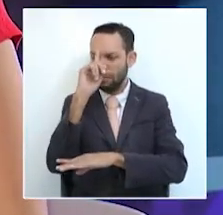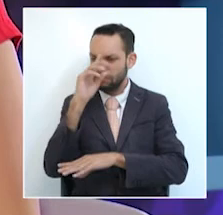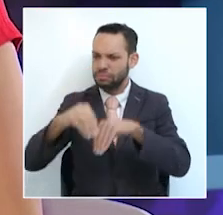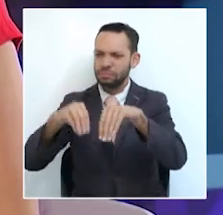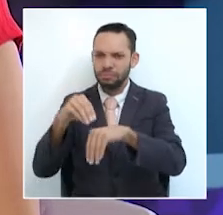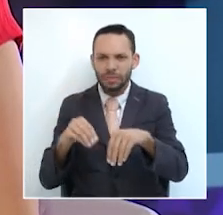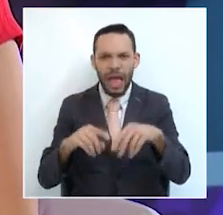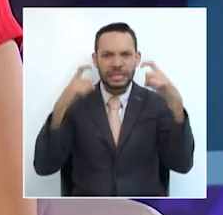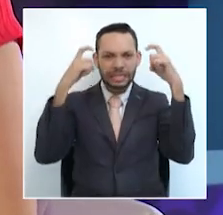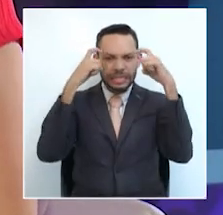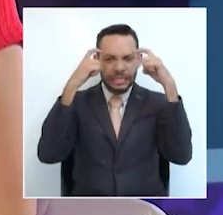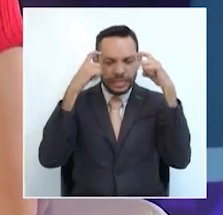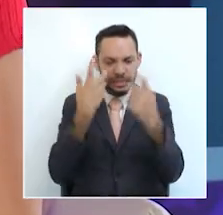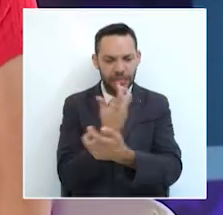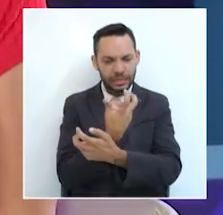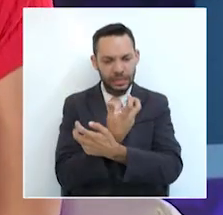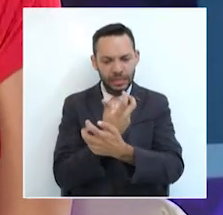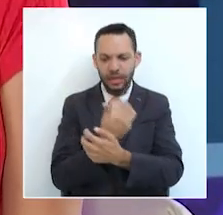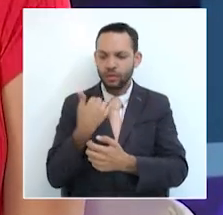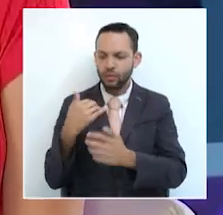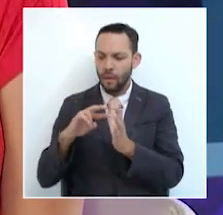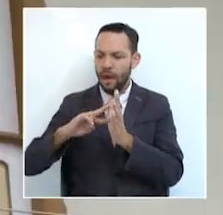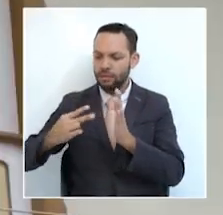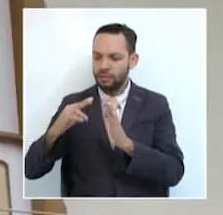alrededor de esta técnica de construcción artesanal.